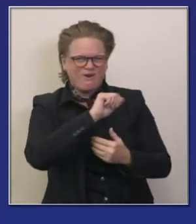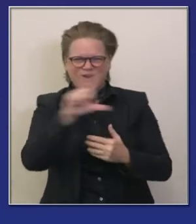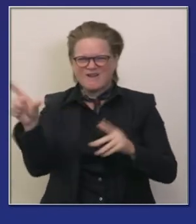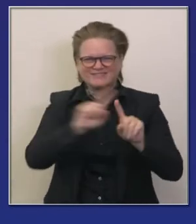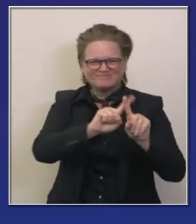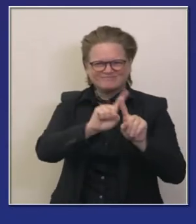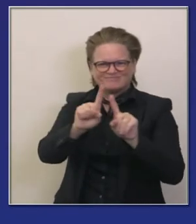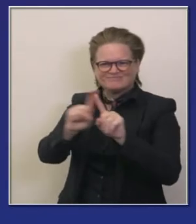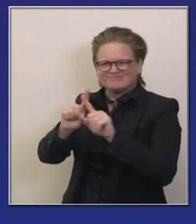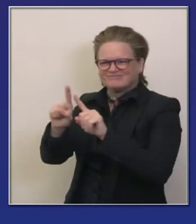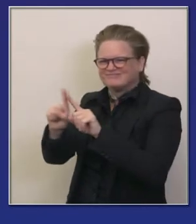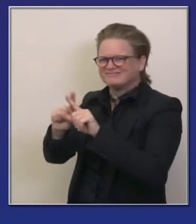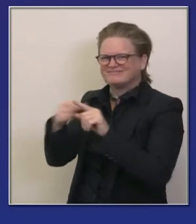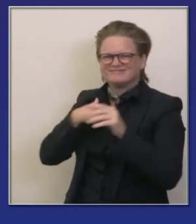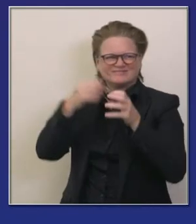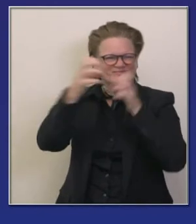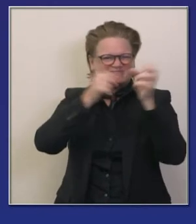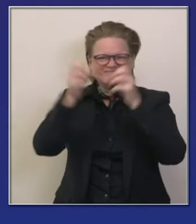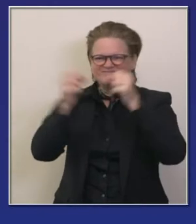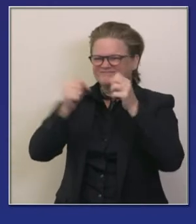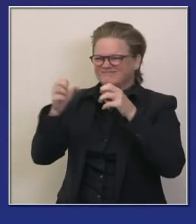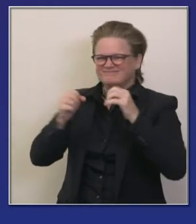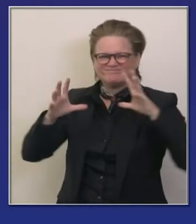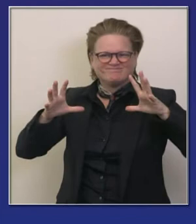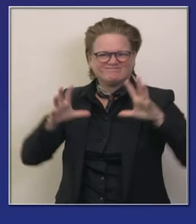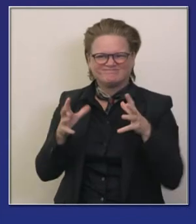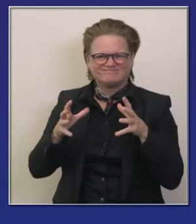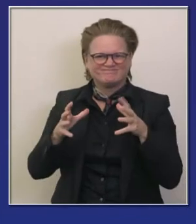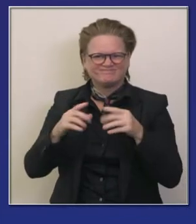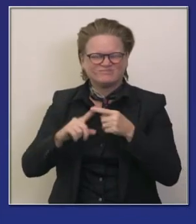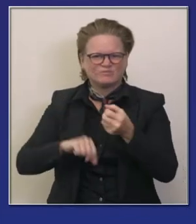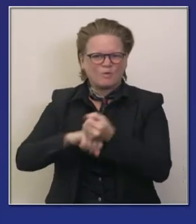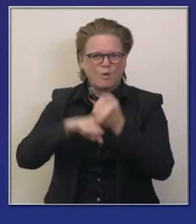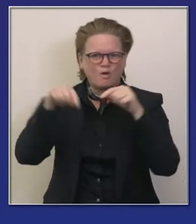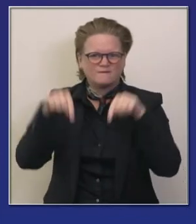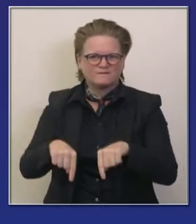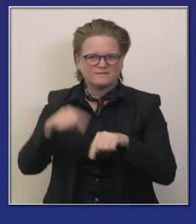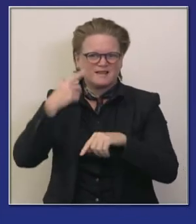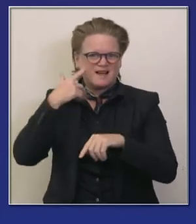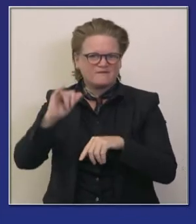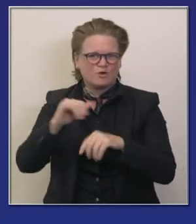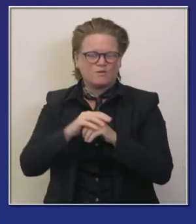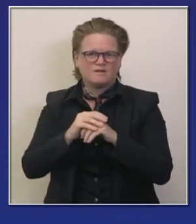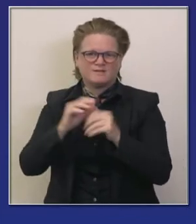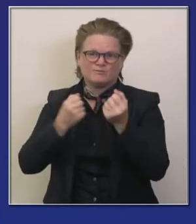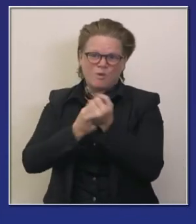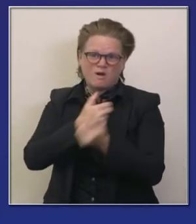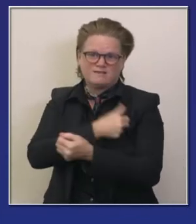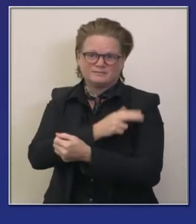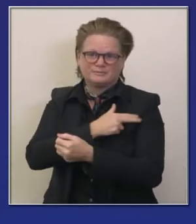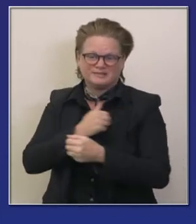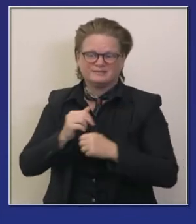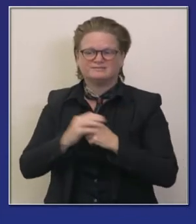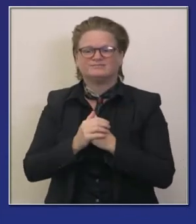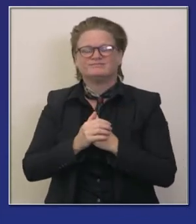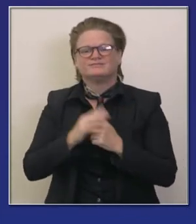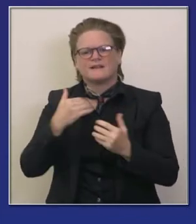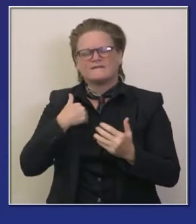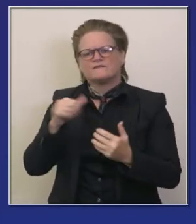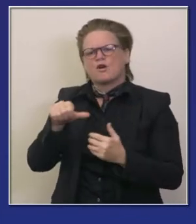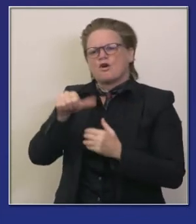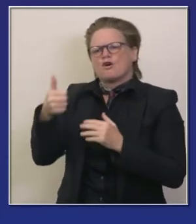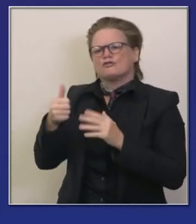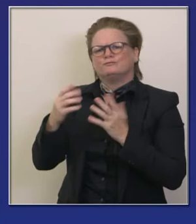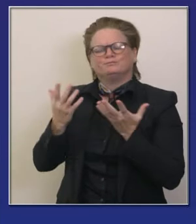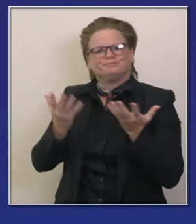personal para involucrarnos tanto como sea posible proporcionando ese personal humano que tanto se necesita y